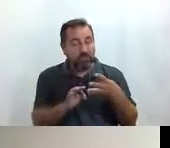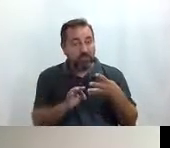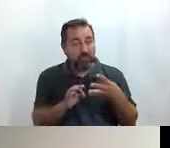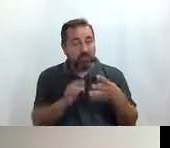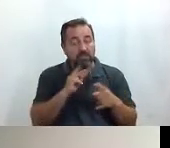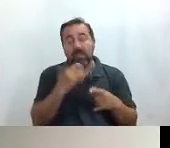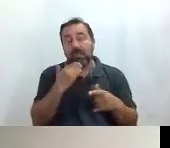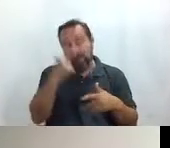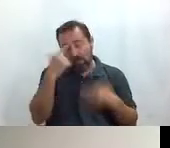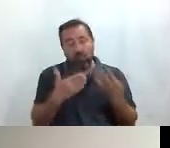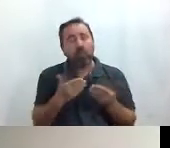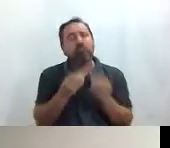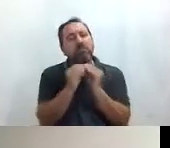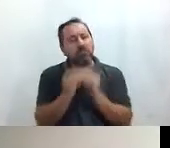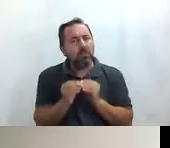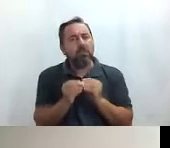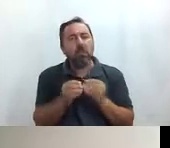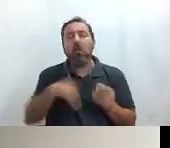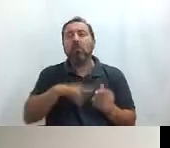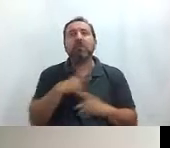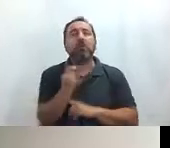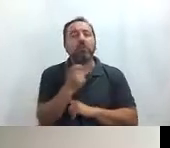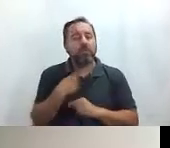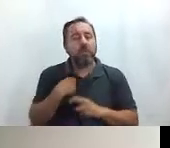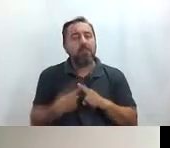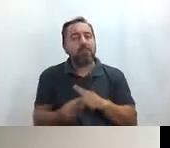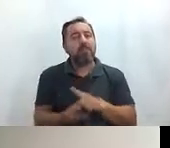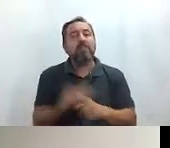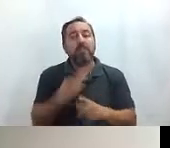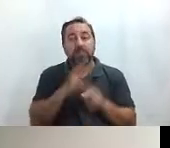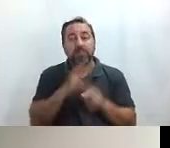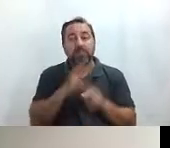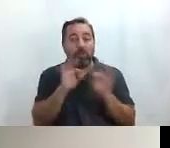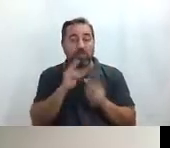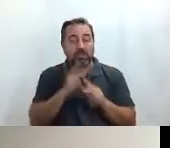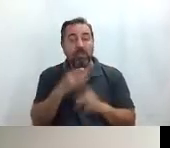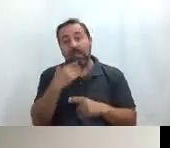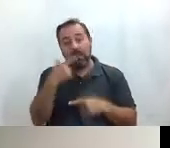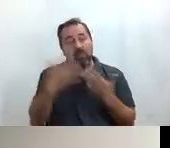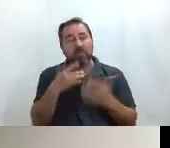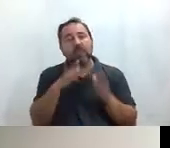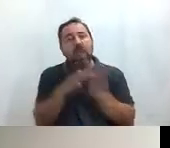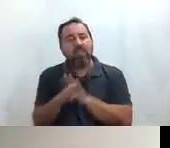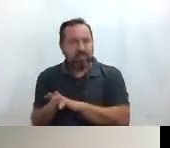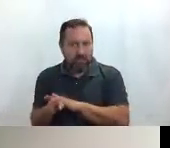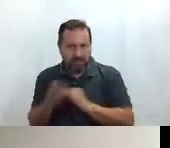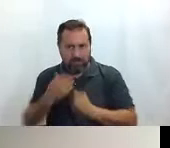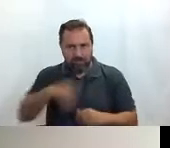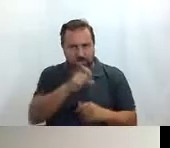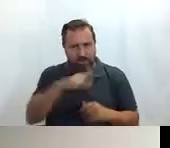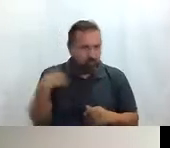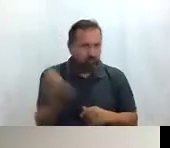hagan, o lo que estamos consiguiendo cada vez más, que esas opciones de ocio sean accesibles para todas las personas.